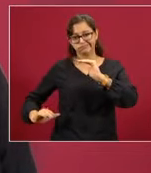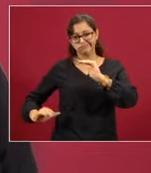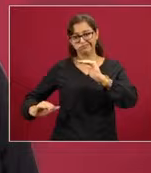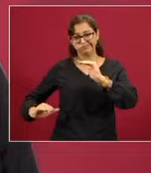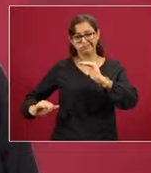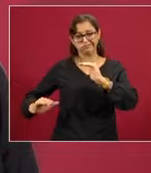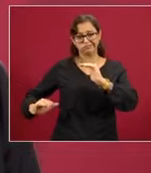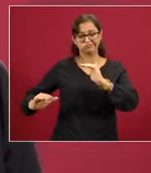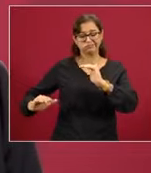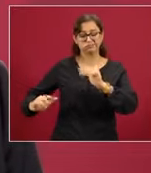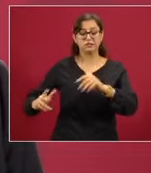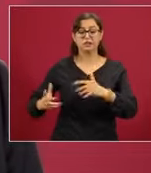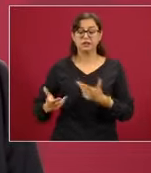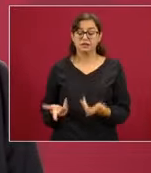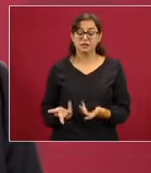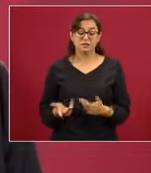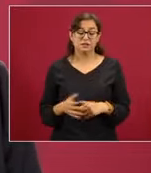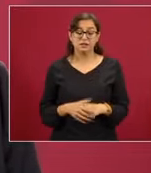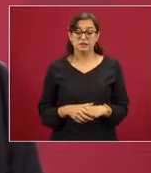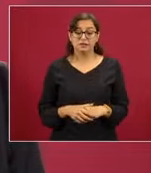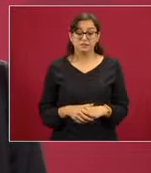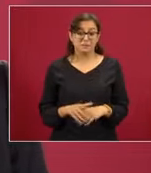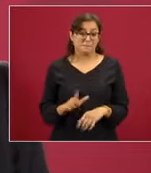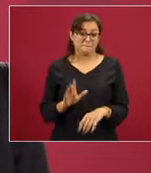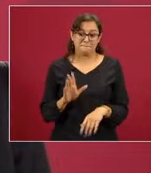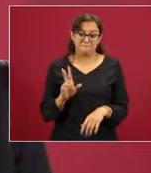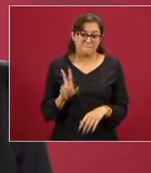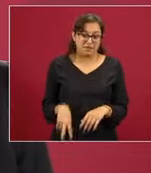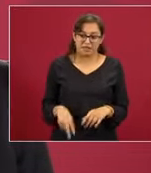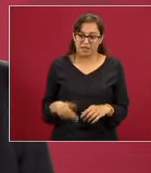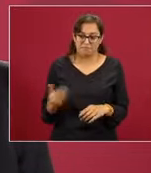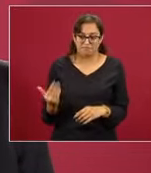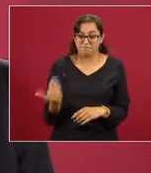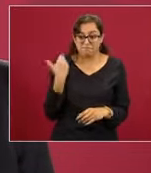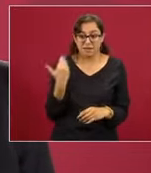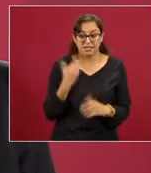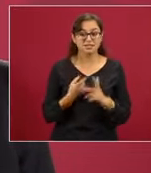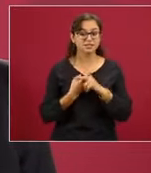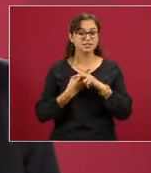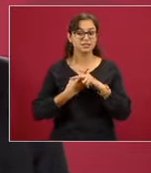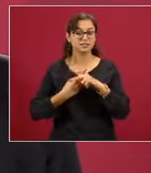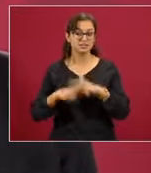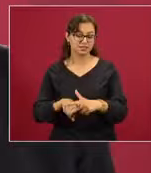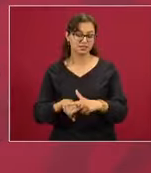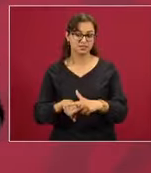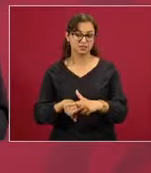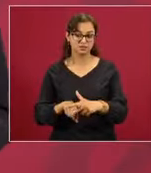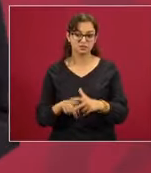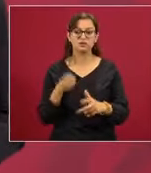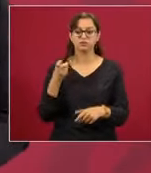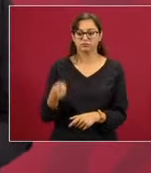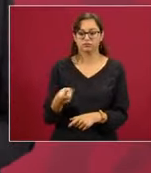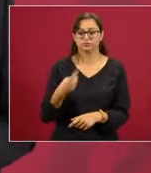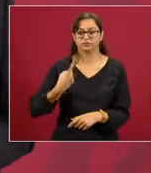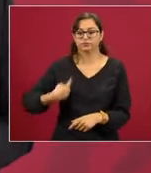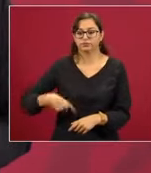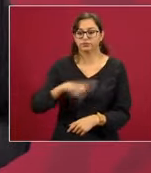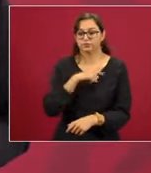porque está iniciando y tenemos que subsidiar